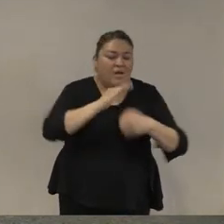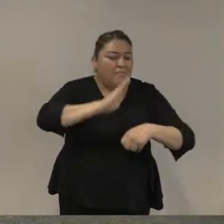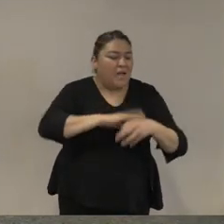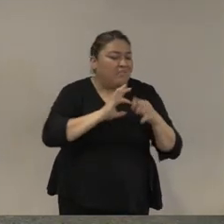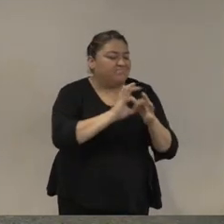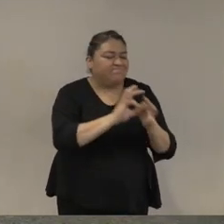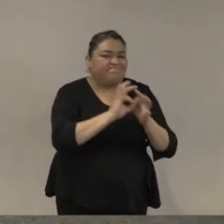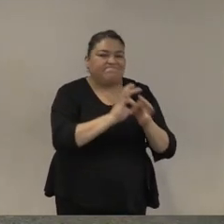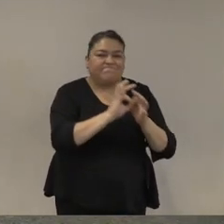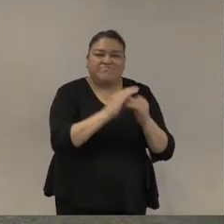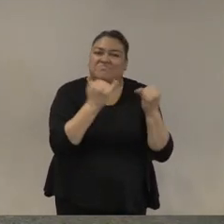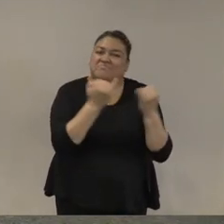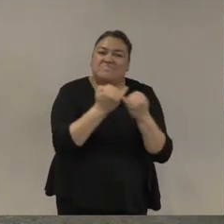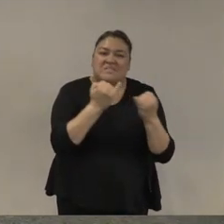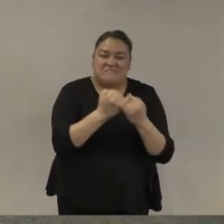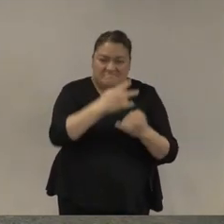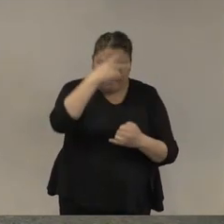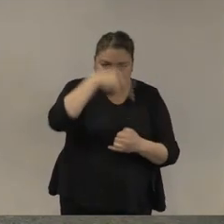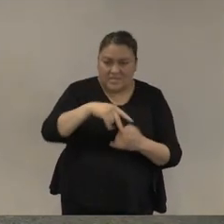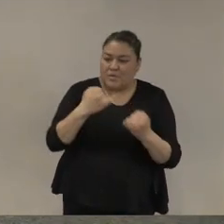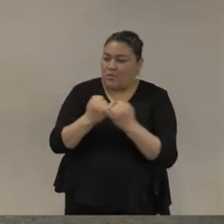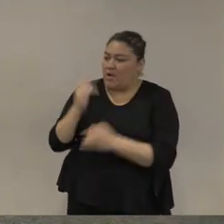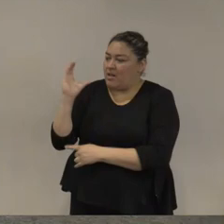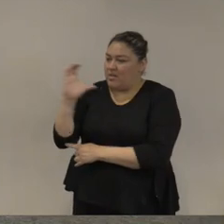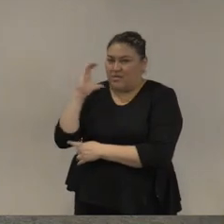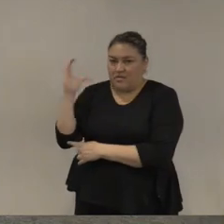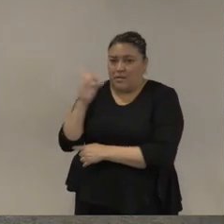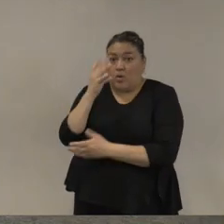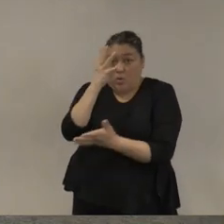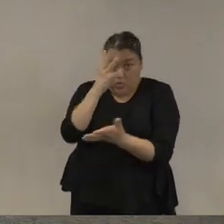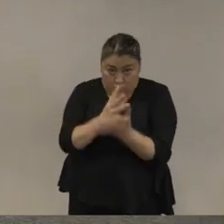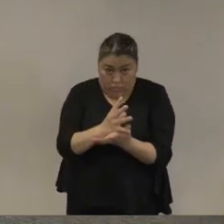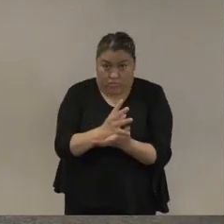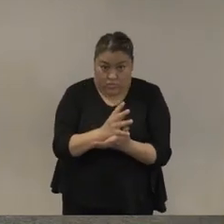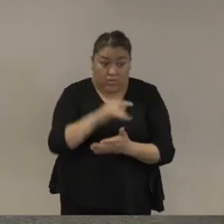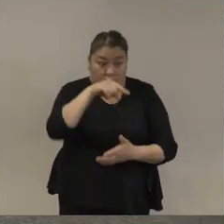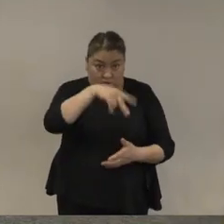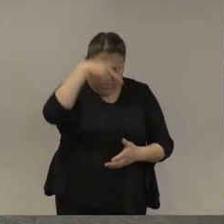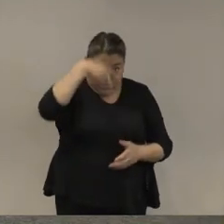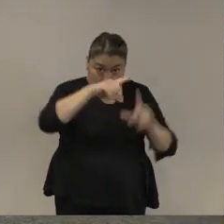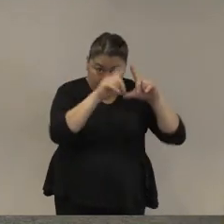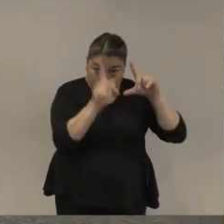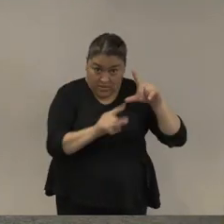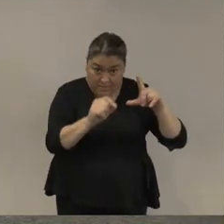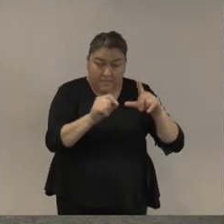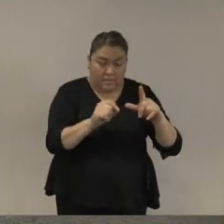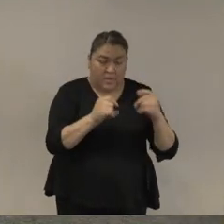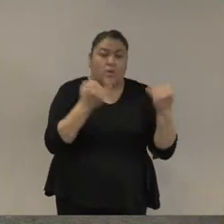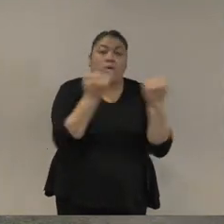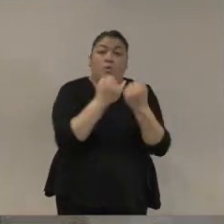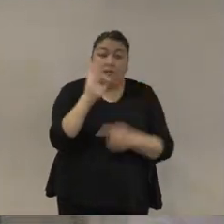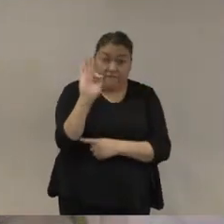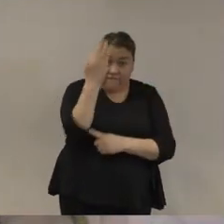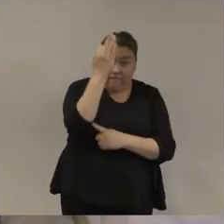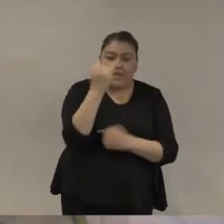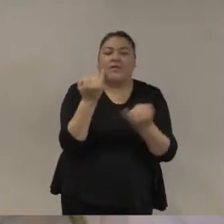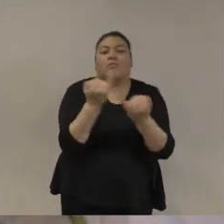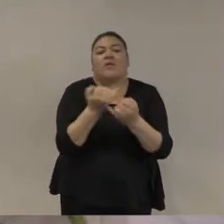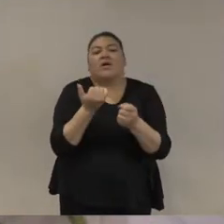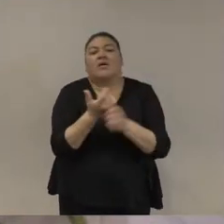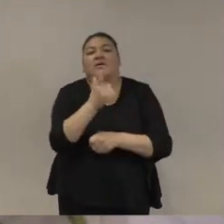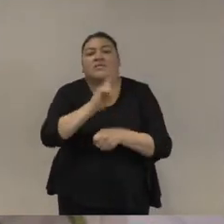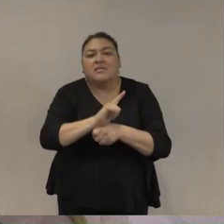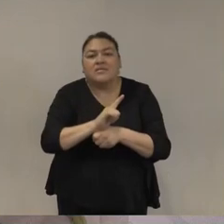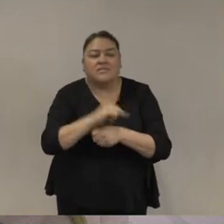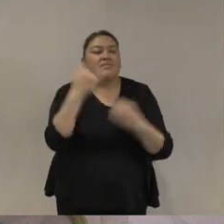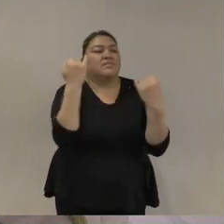vamos a observar única y exclusivamente en términos de la Federación sino también muy claramente a nivel estatal y